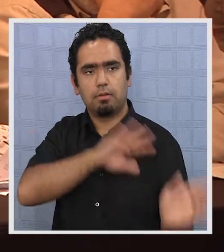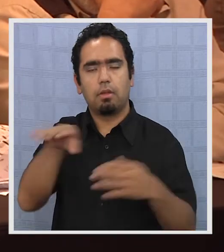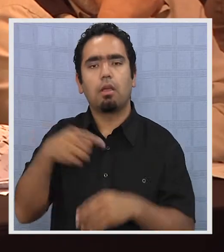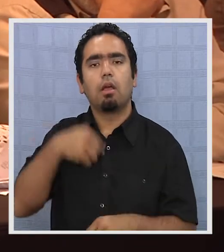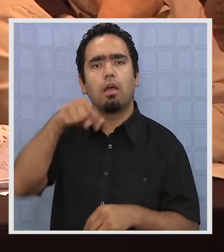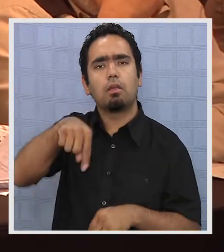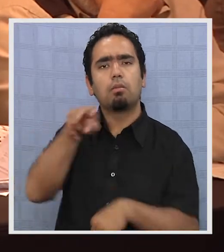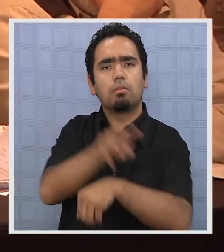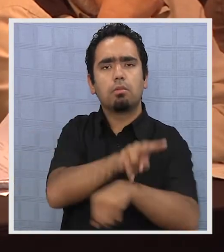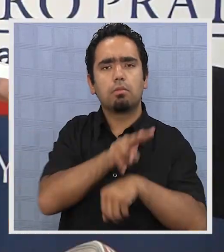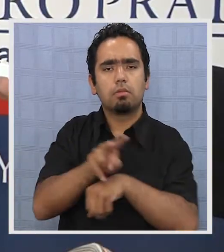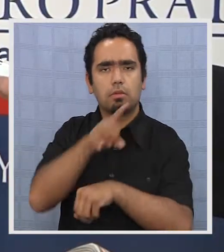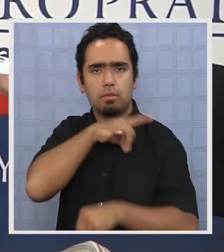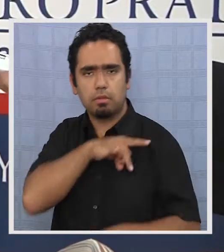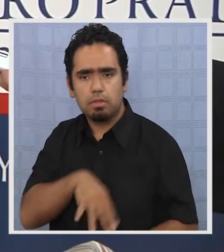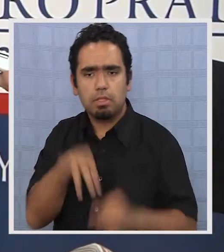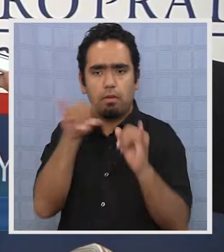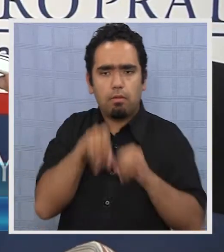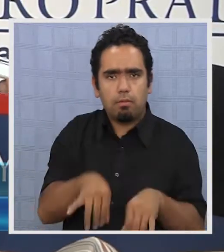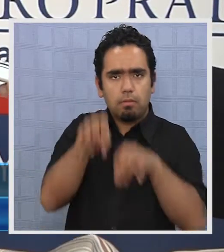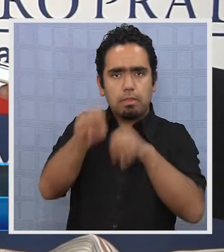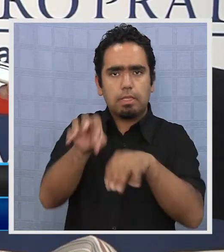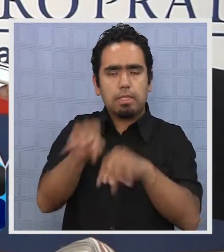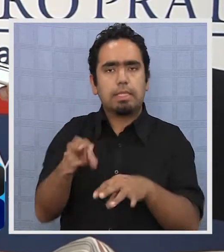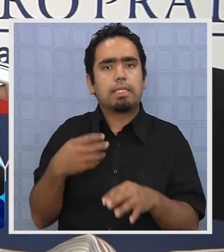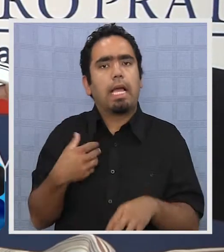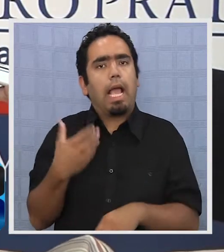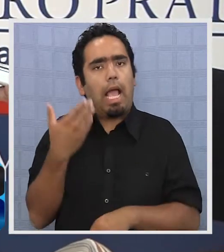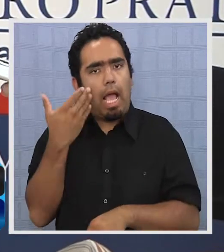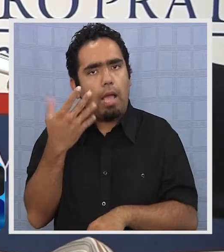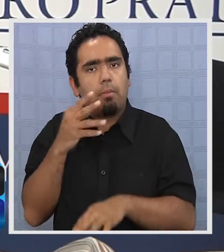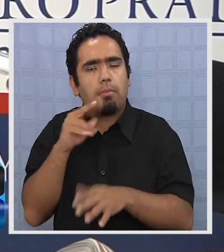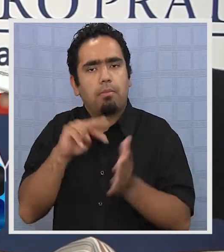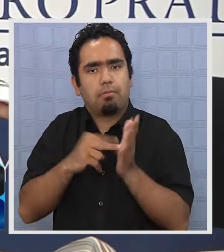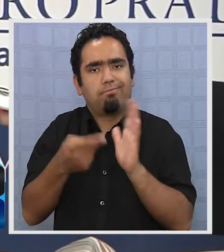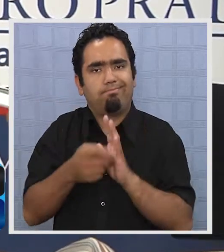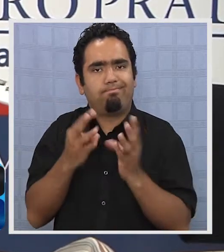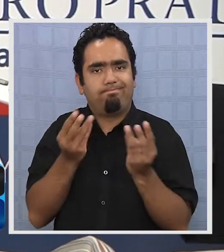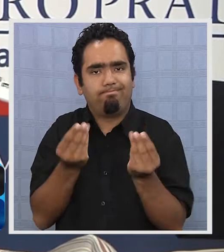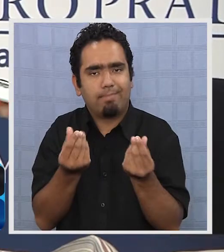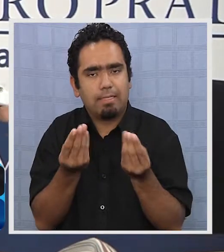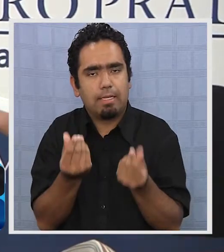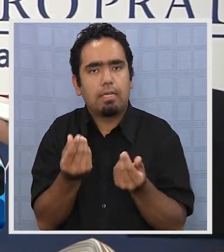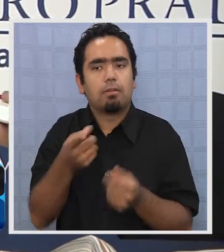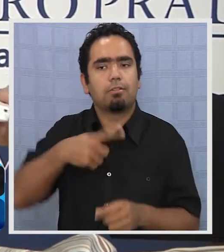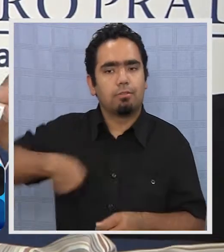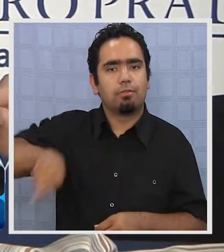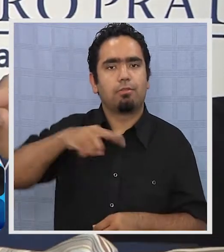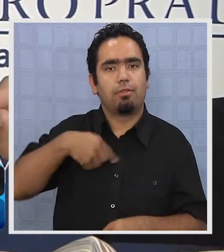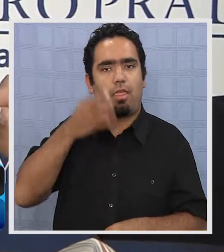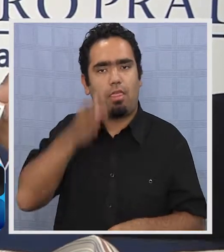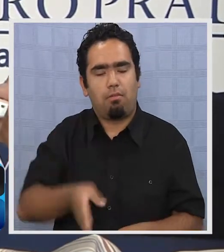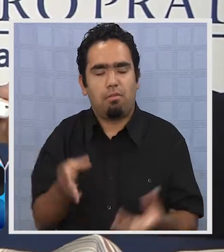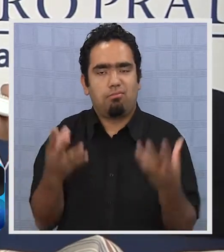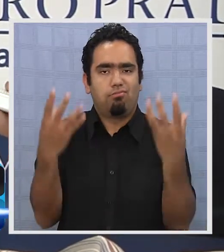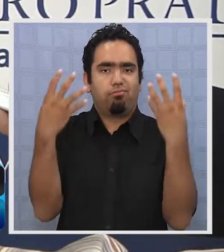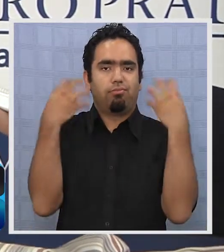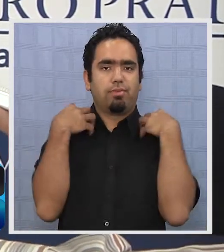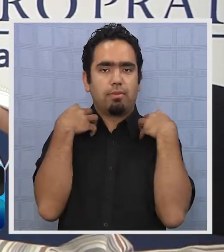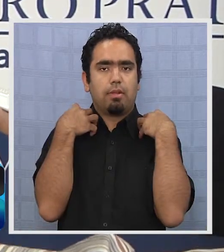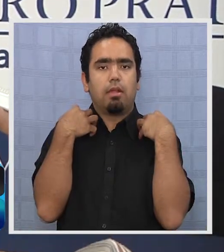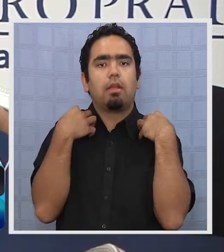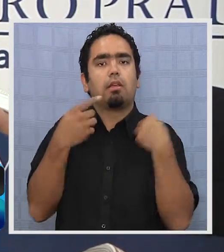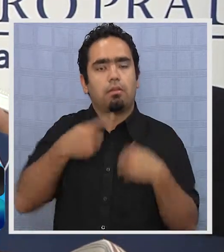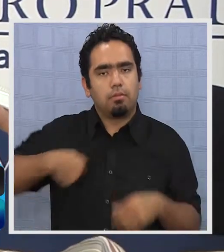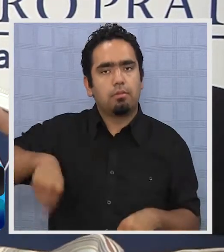La formación de profesores en Chile está atravesando una crisis de calidad que debemos finalmente